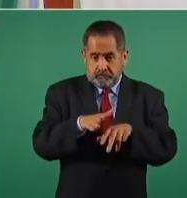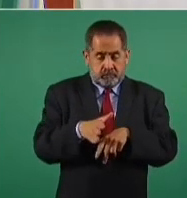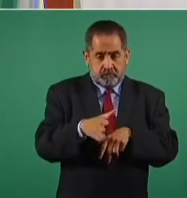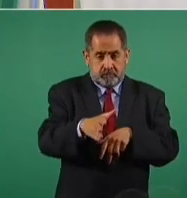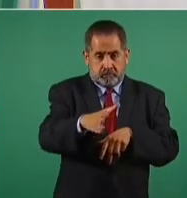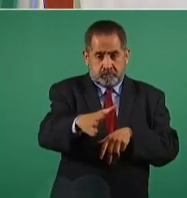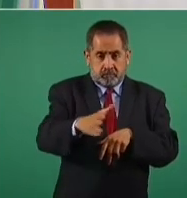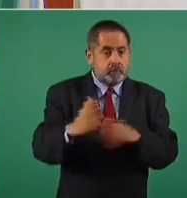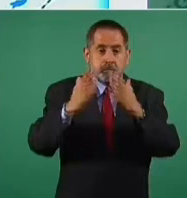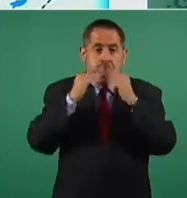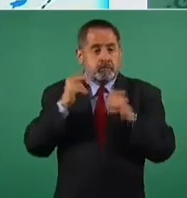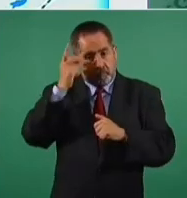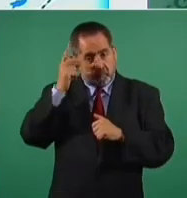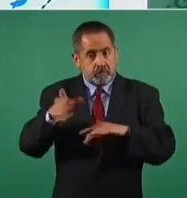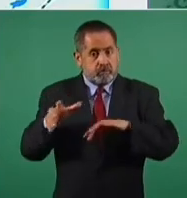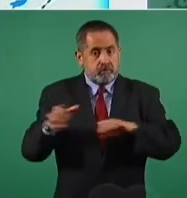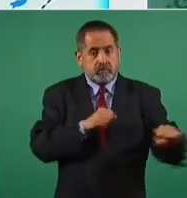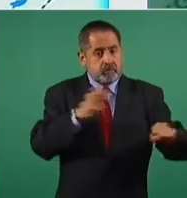privatizar.